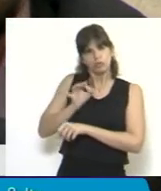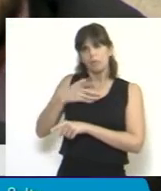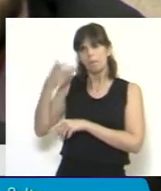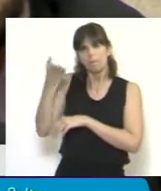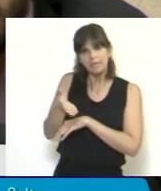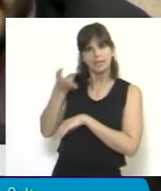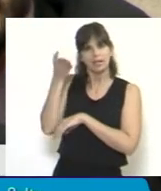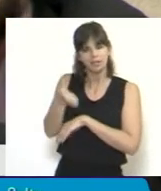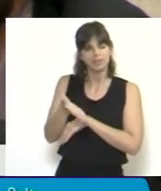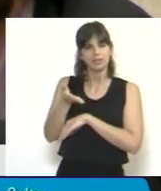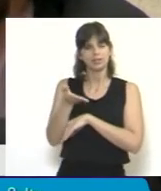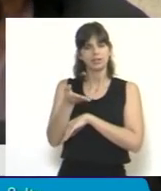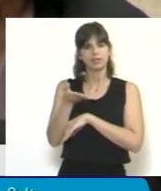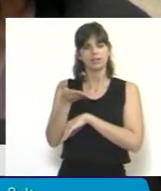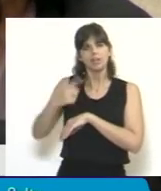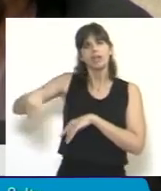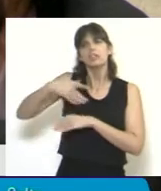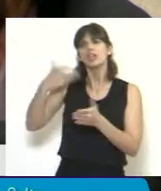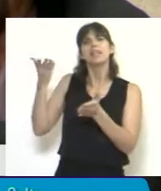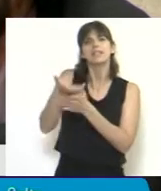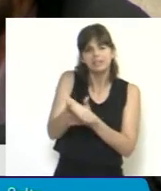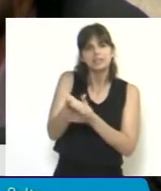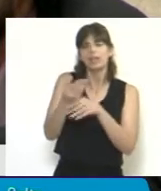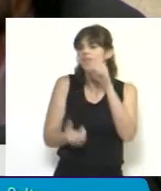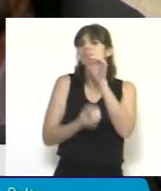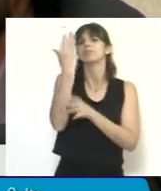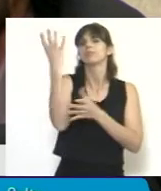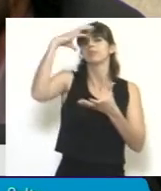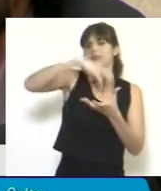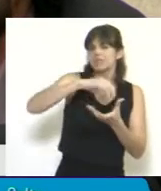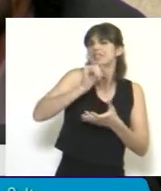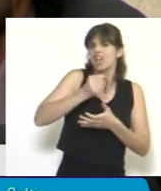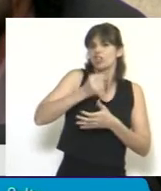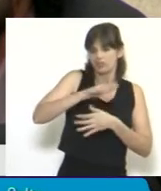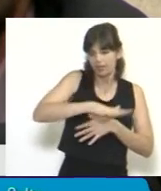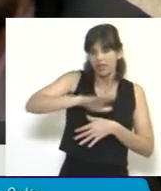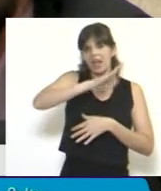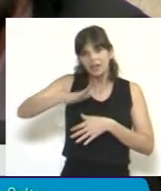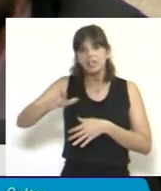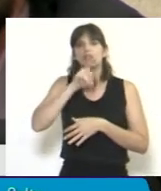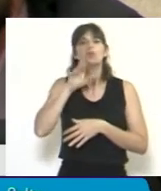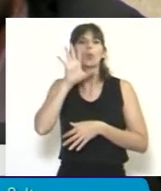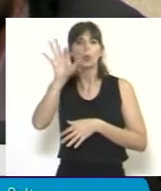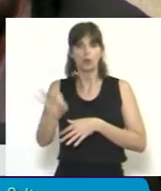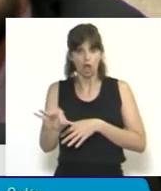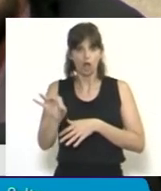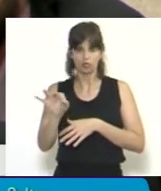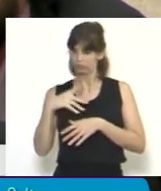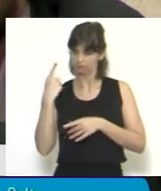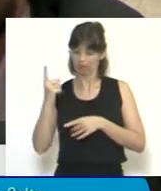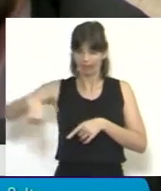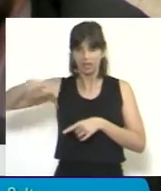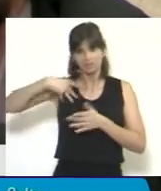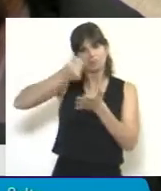necesidad de que se conforme la carboeléctrica en Río Turbio donde ellos vienen defendiendo los puestos de